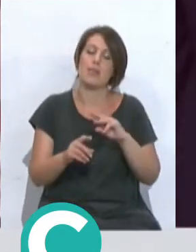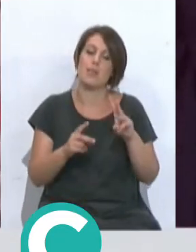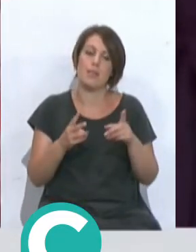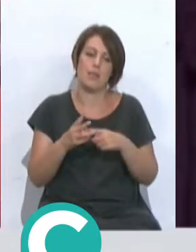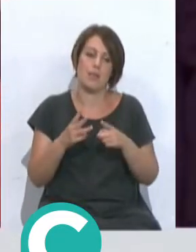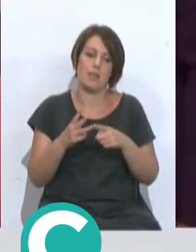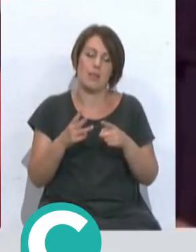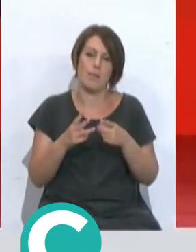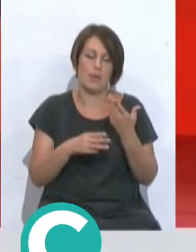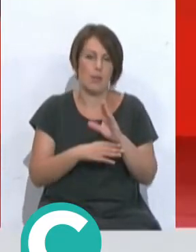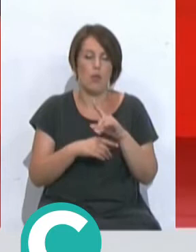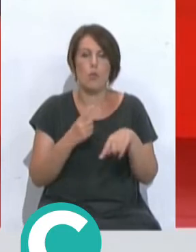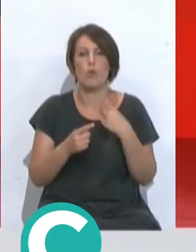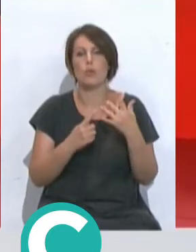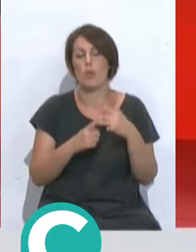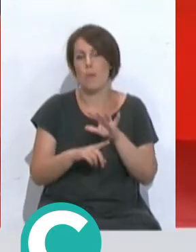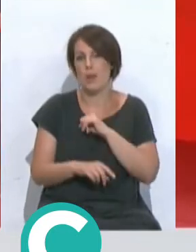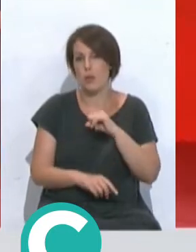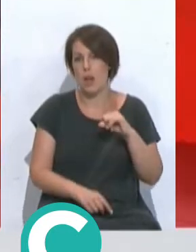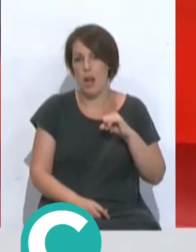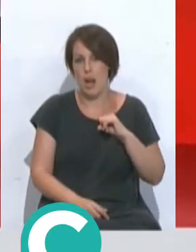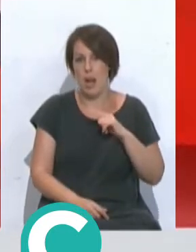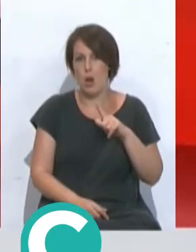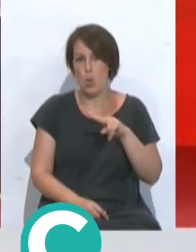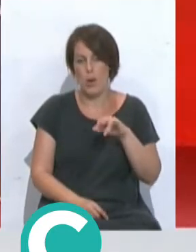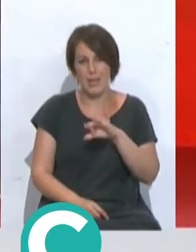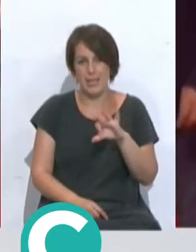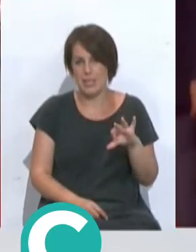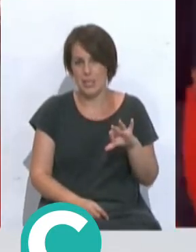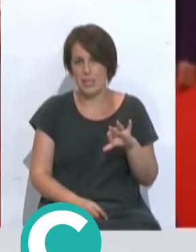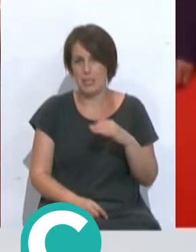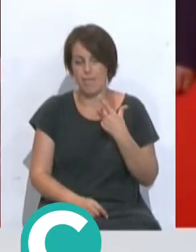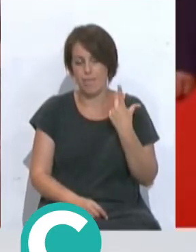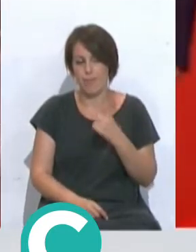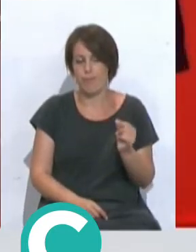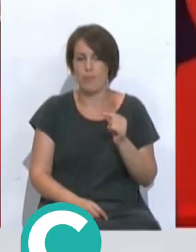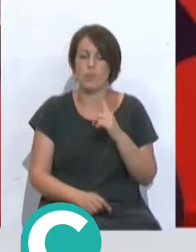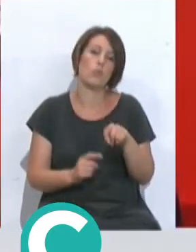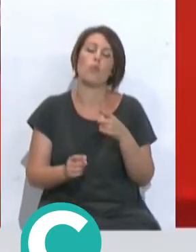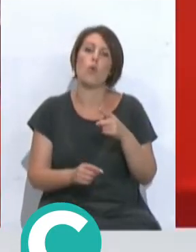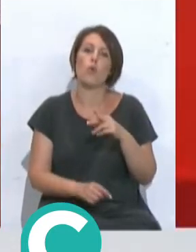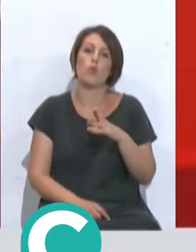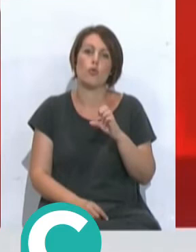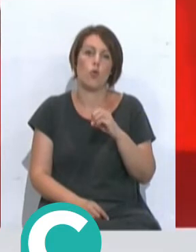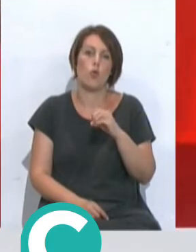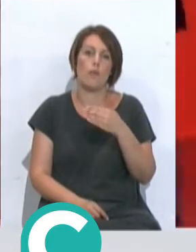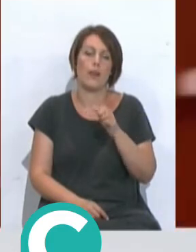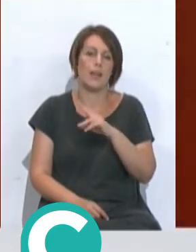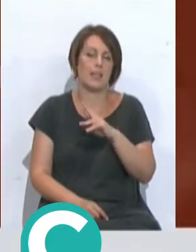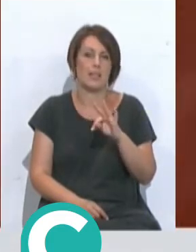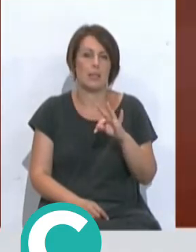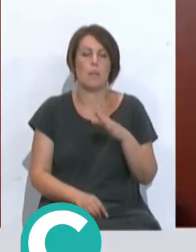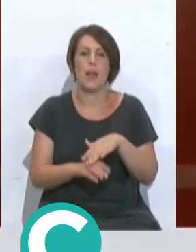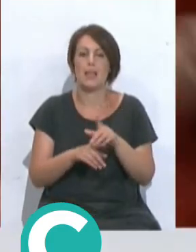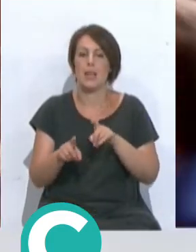presentación después sucede la situación personal de Luis que se marcha llega Robert Moreno a ponerse al frente de la